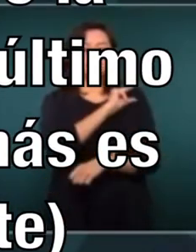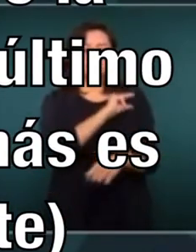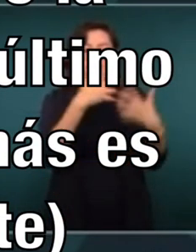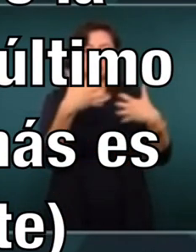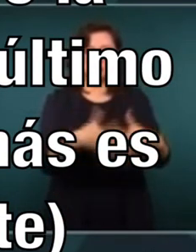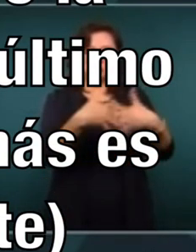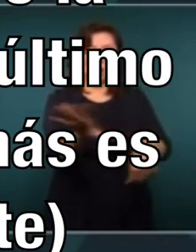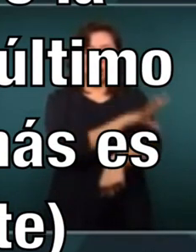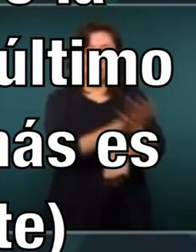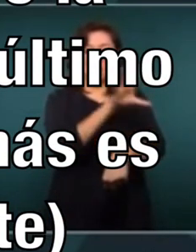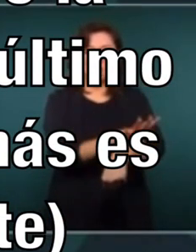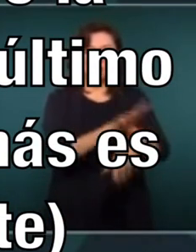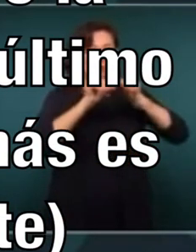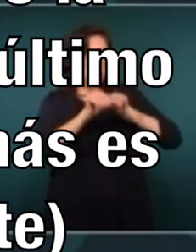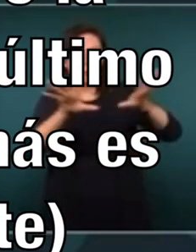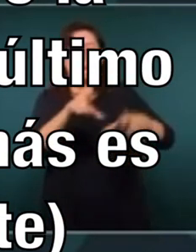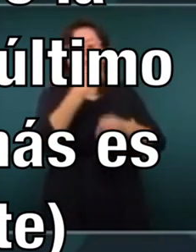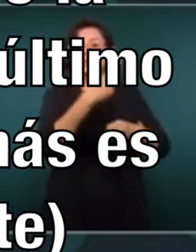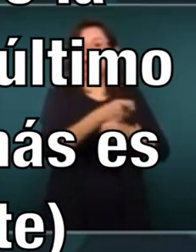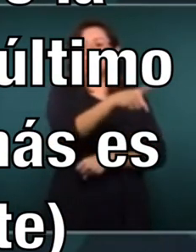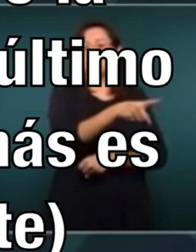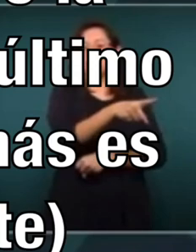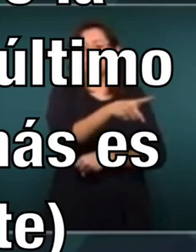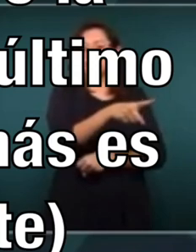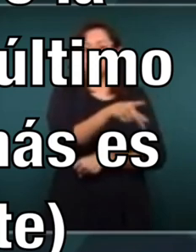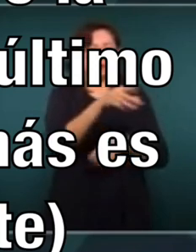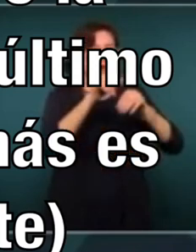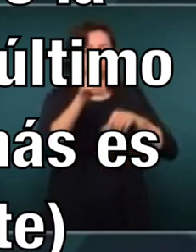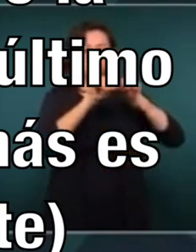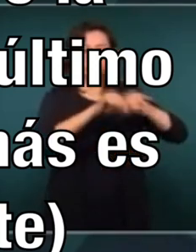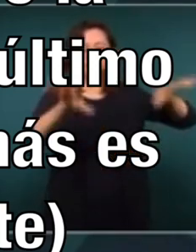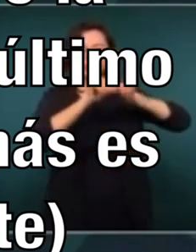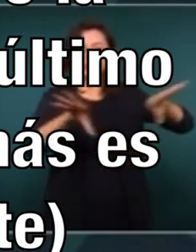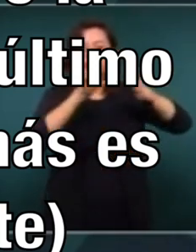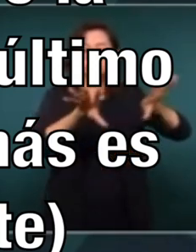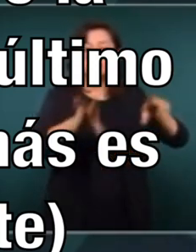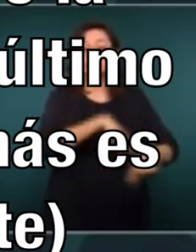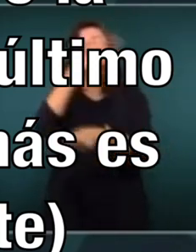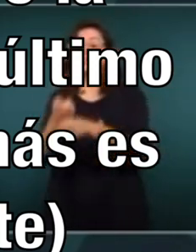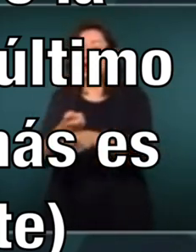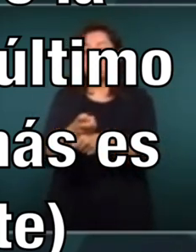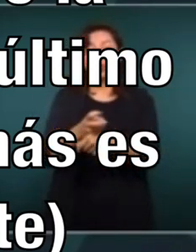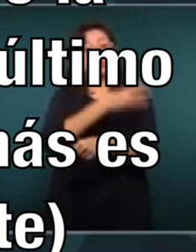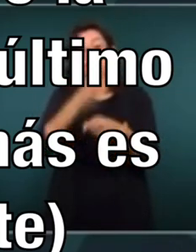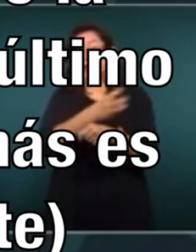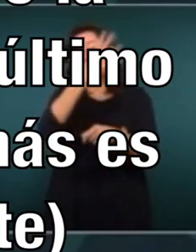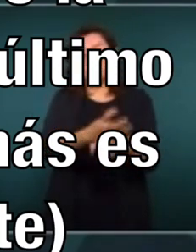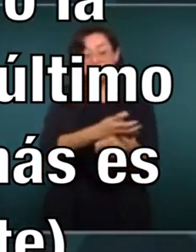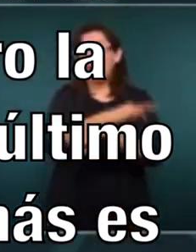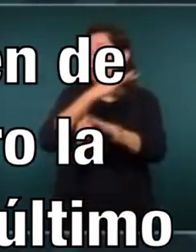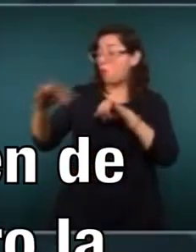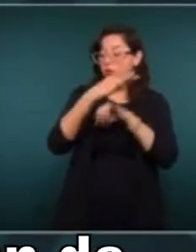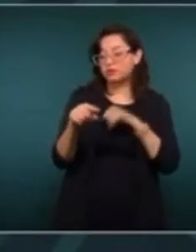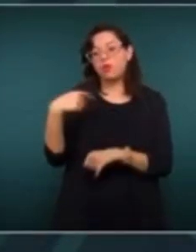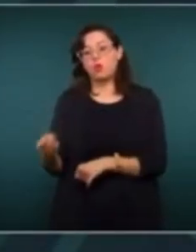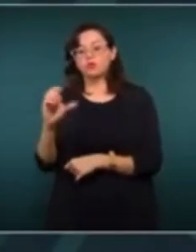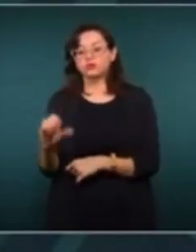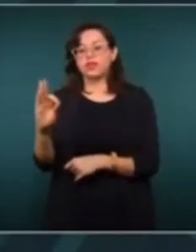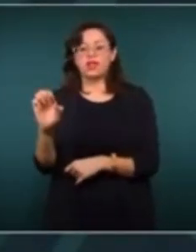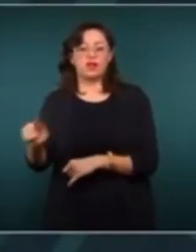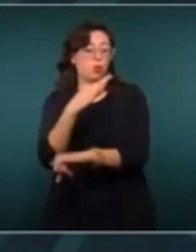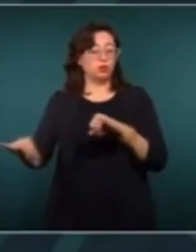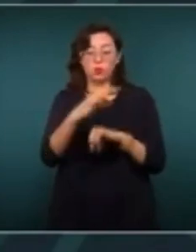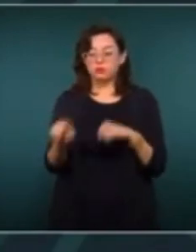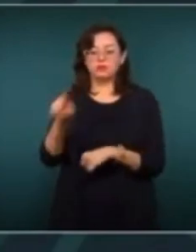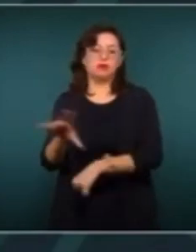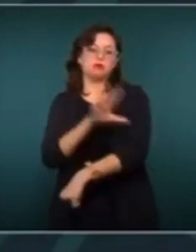la red de distribución que producen las empresas particulares y dejan hasta el final la energía que produce